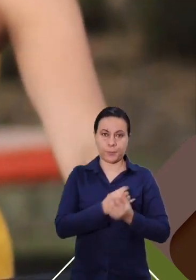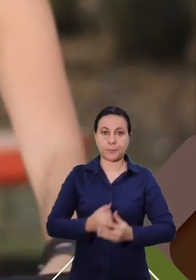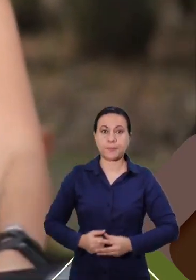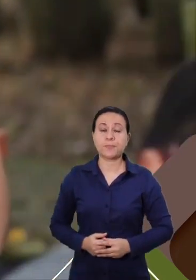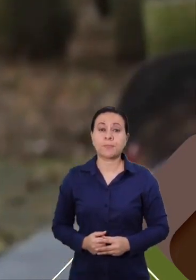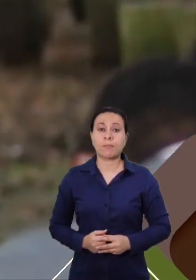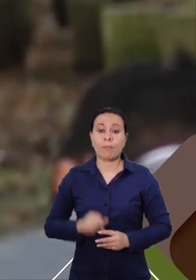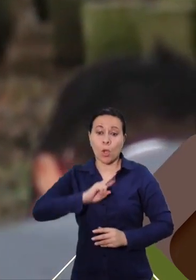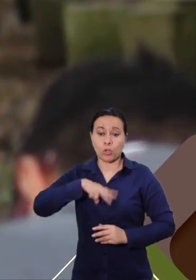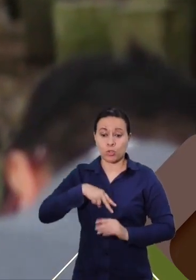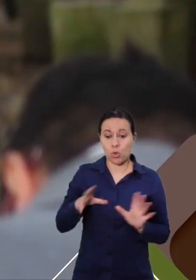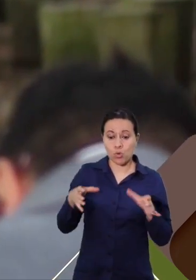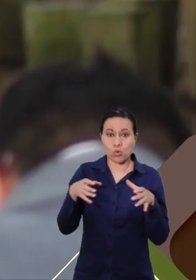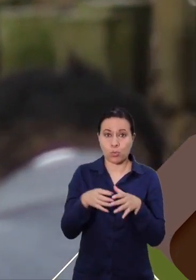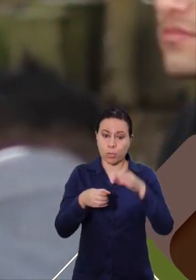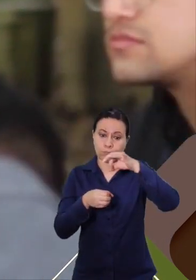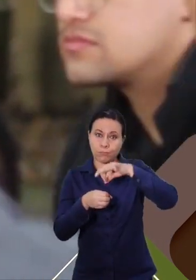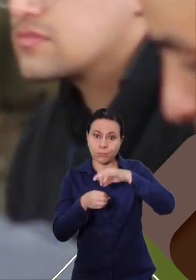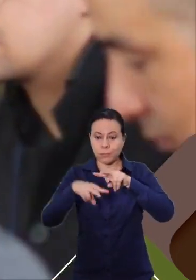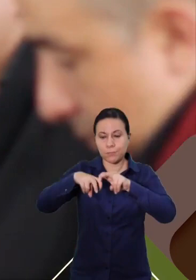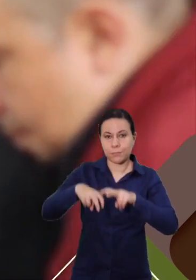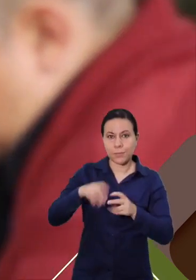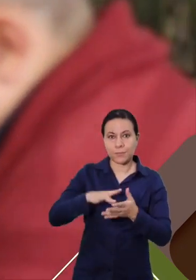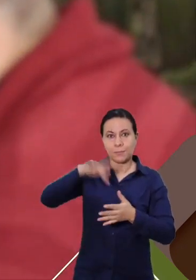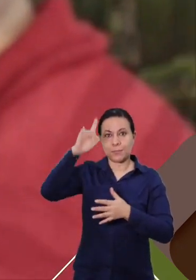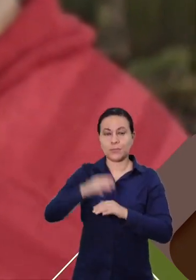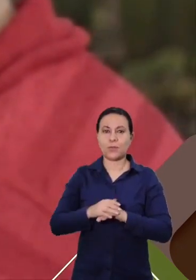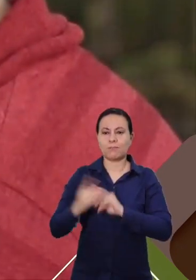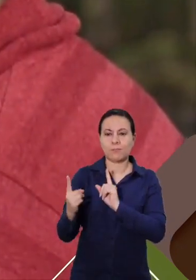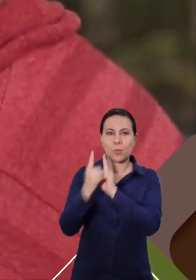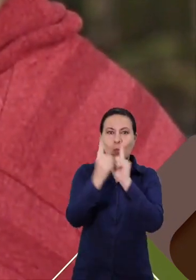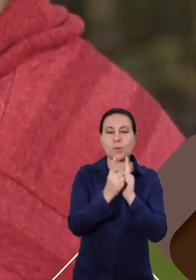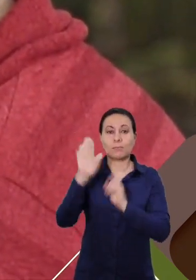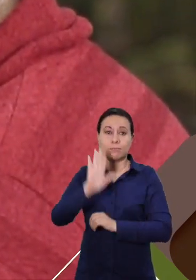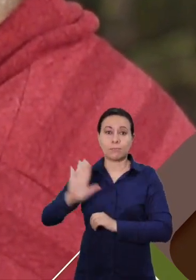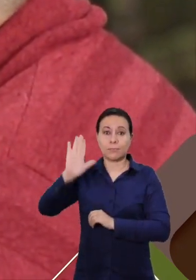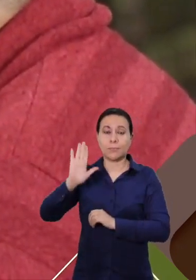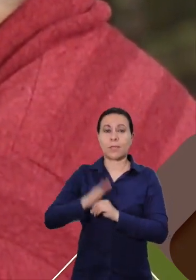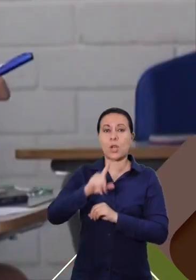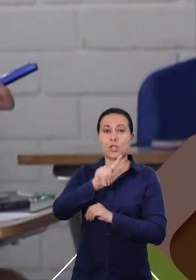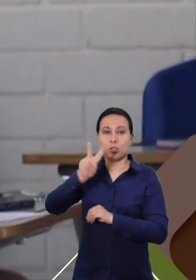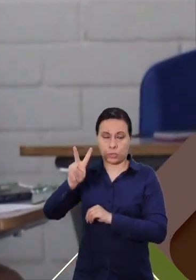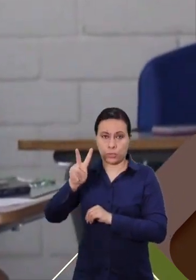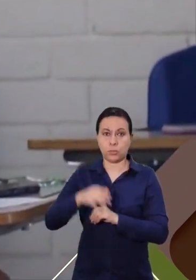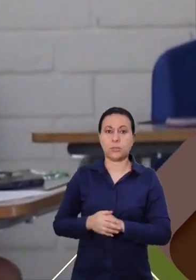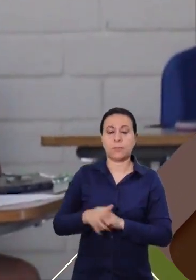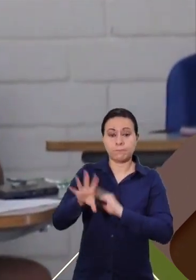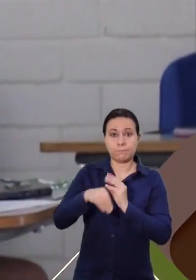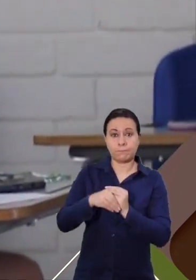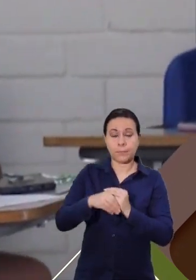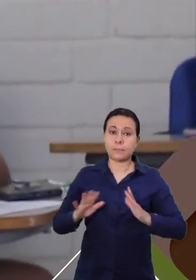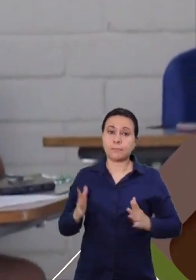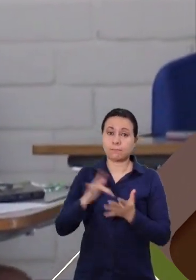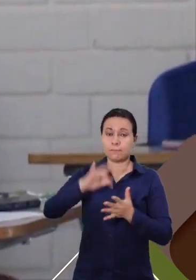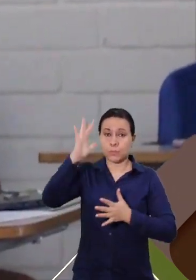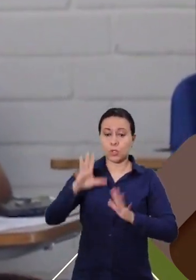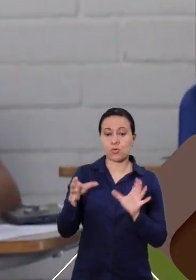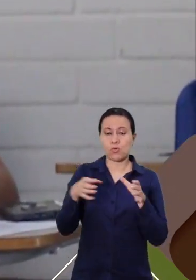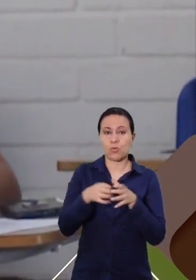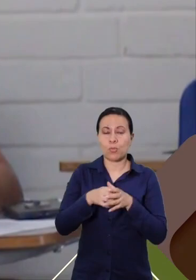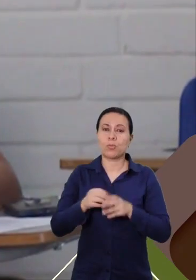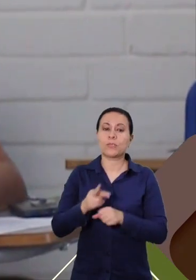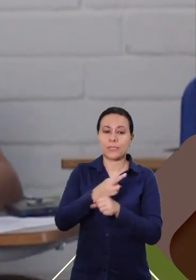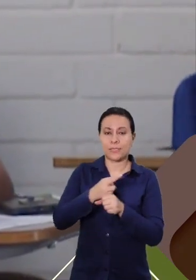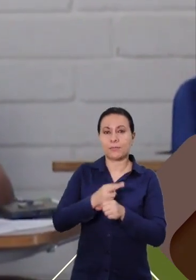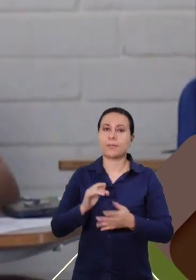Nuestros semilleros de investigación participaron en el XII Encuentro Departamental de Semilleros y en el XII Encuentro Regional de